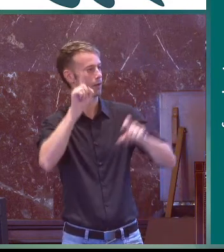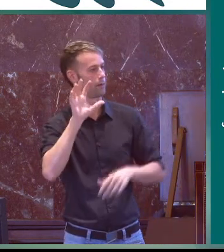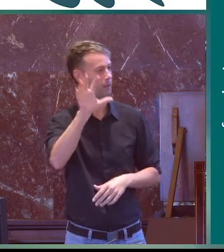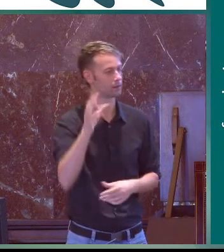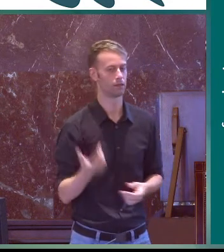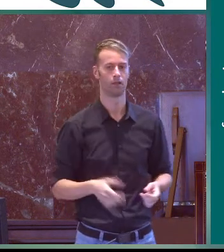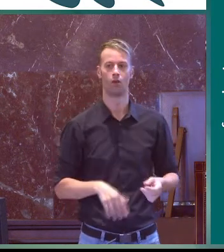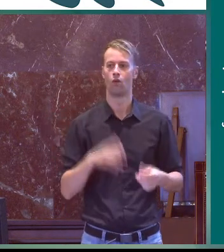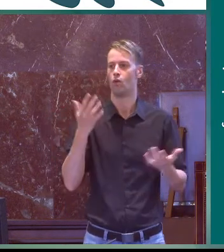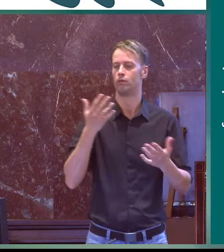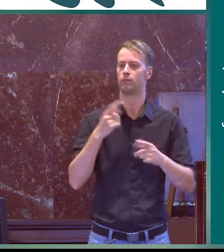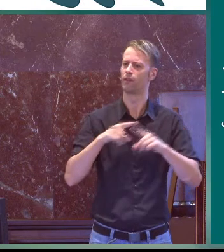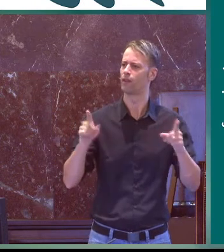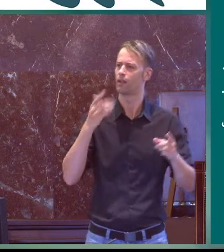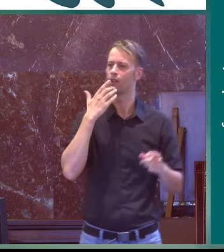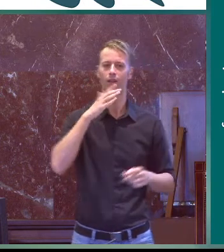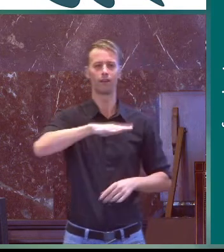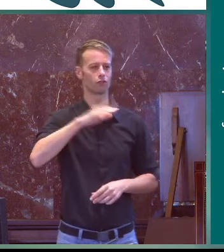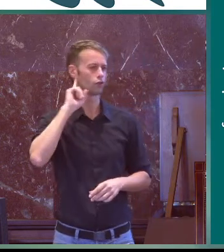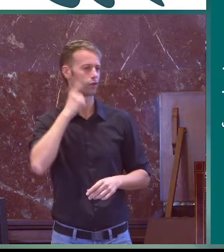país política educativa del país